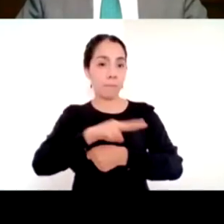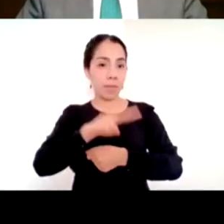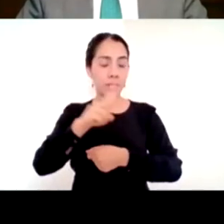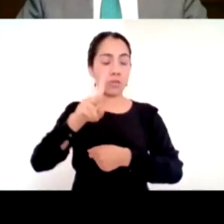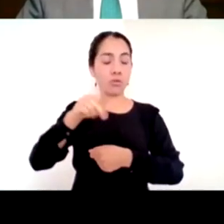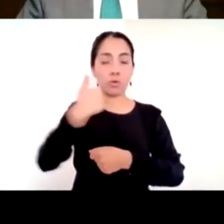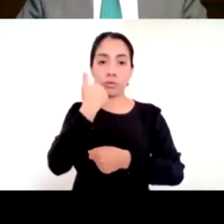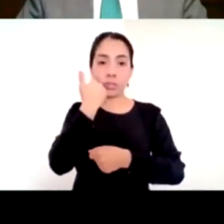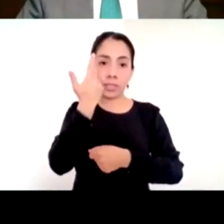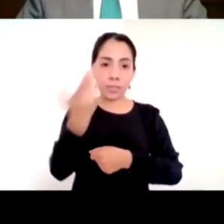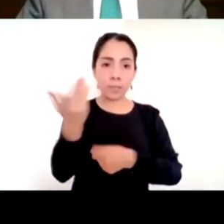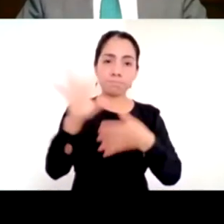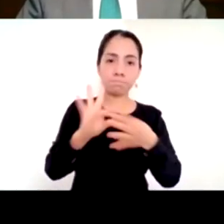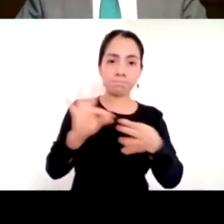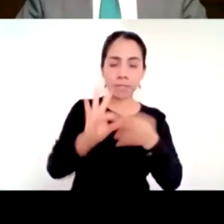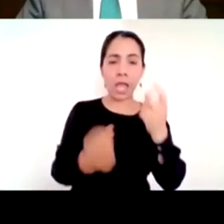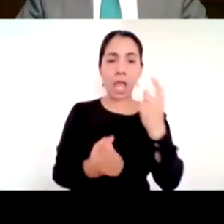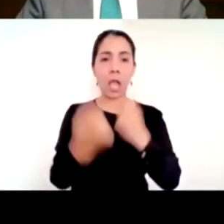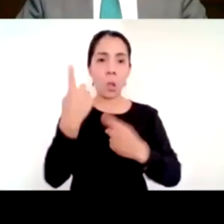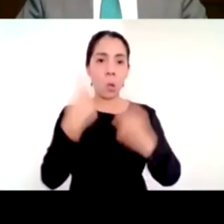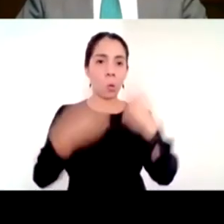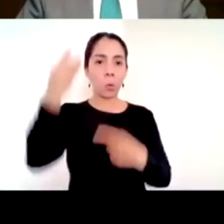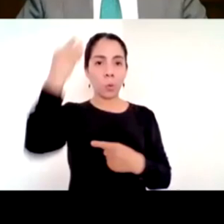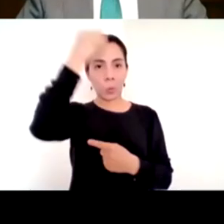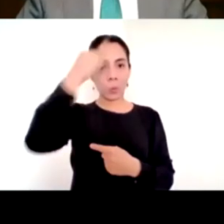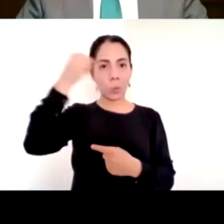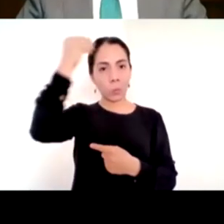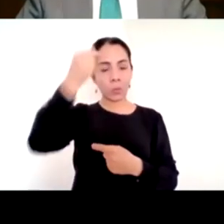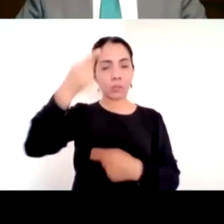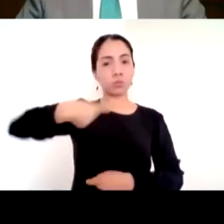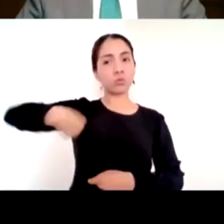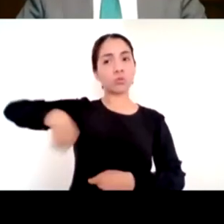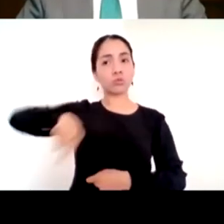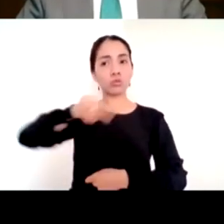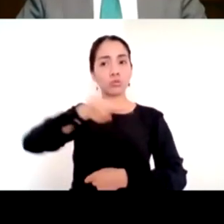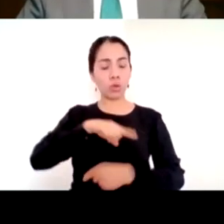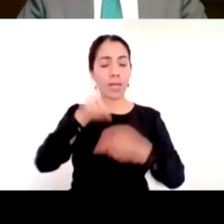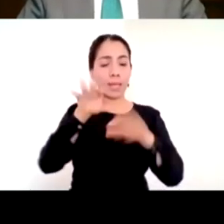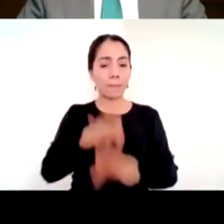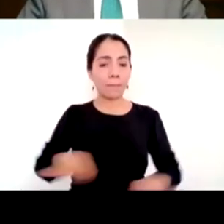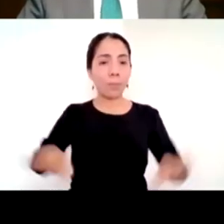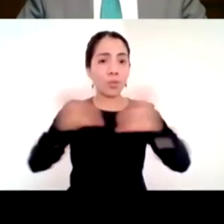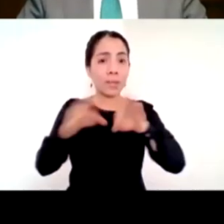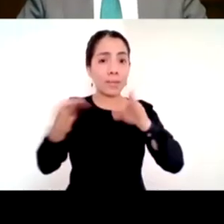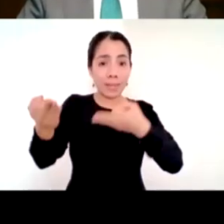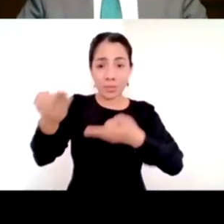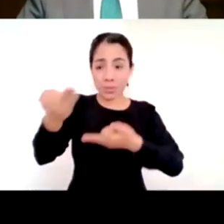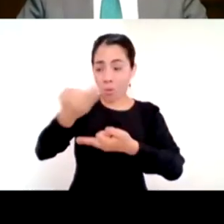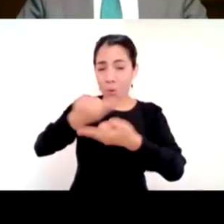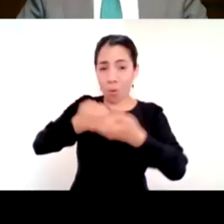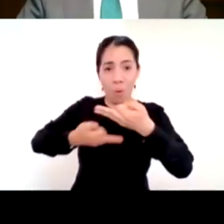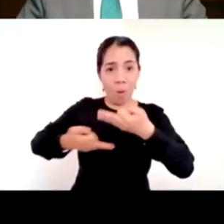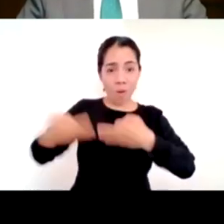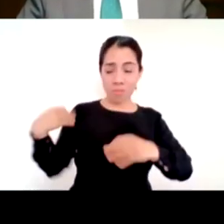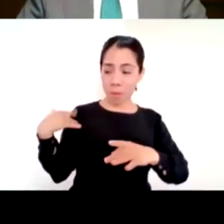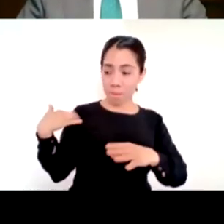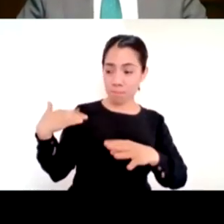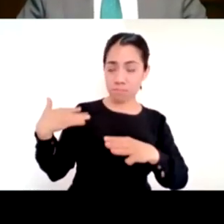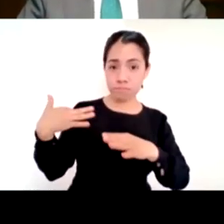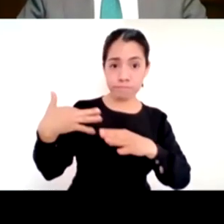es que hay que darle sentido de proporción a lo que estamos viviendo y a lo que se está haciendo. ¿Por qué lo digo esto?